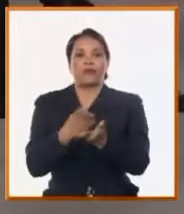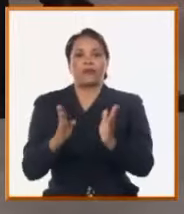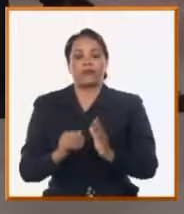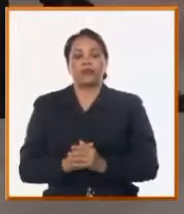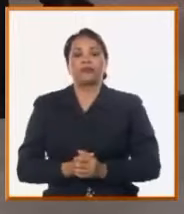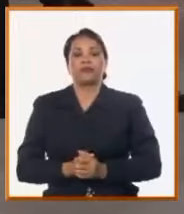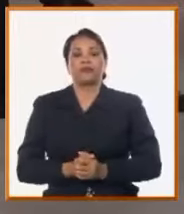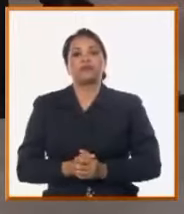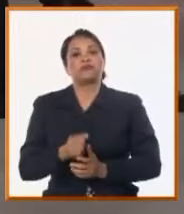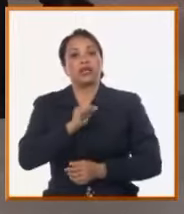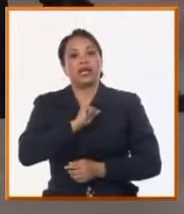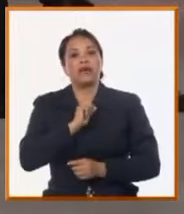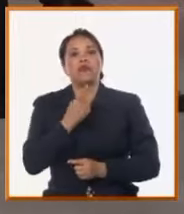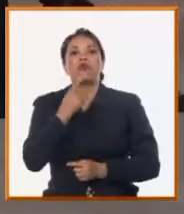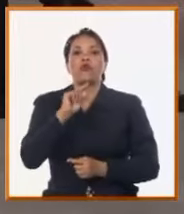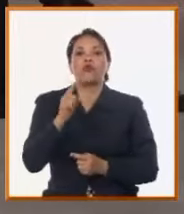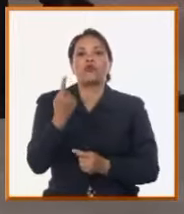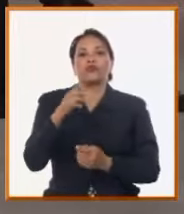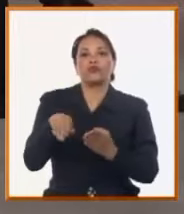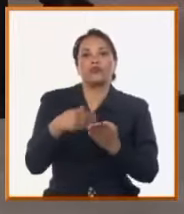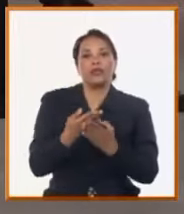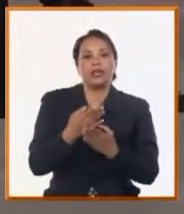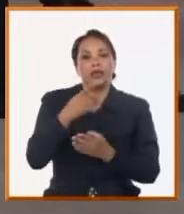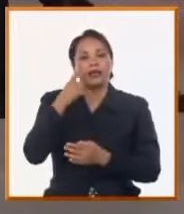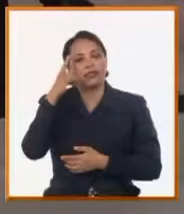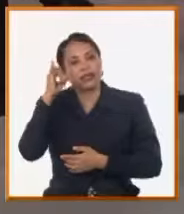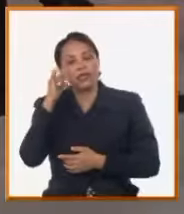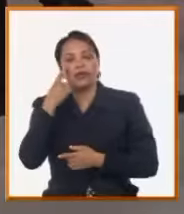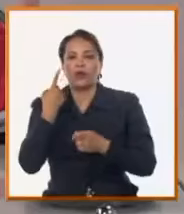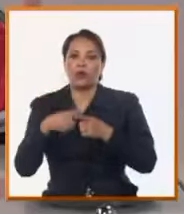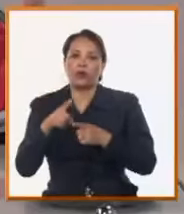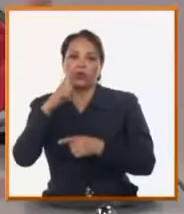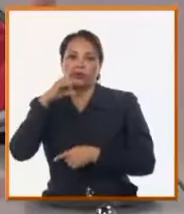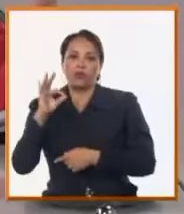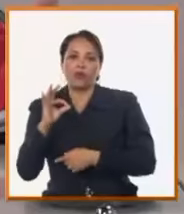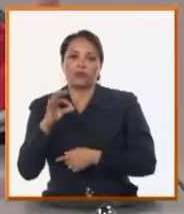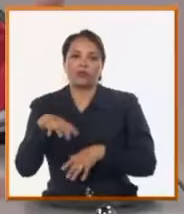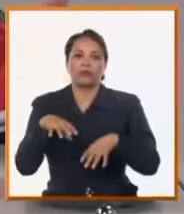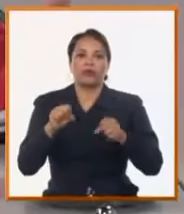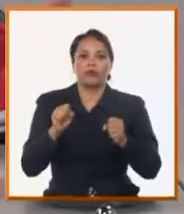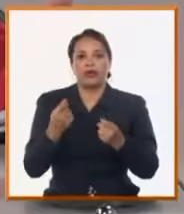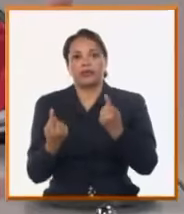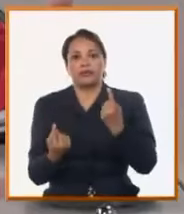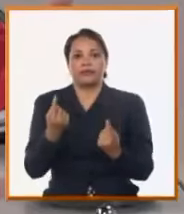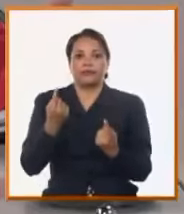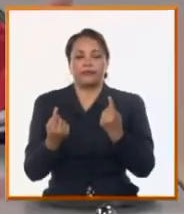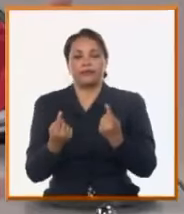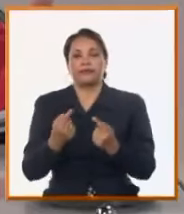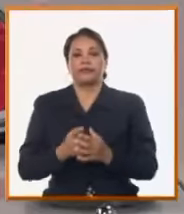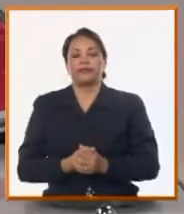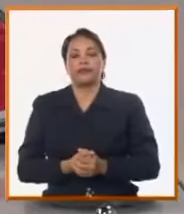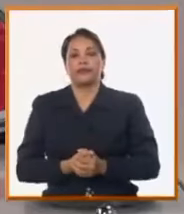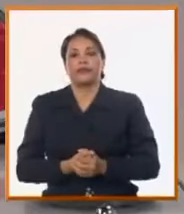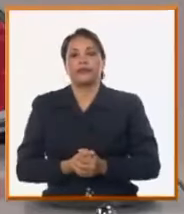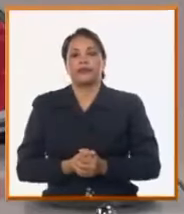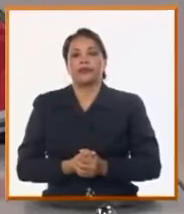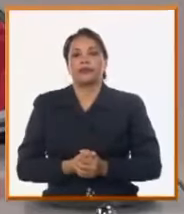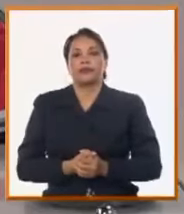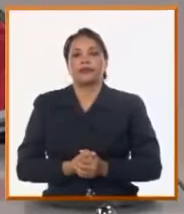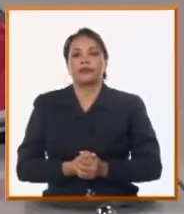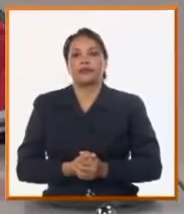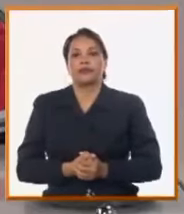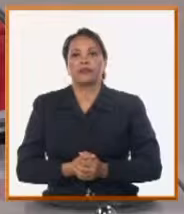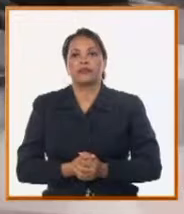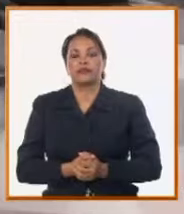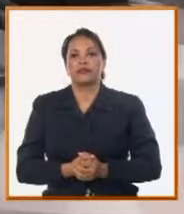eterno, que es lo que queremos en el caso de este municipio de Arroyo Naranjo, que tiene una población prácticamente de más de 200.000 habitantes. ¿Y qué